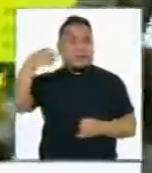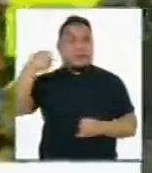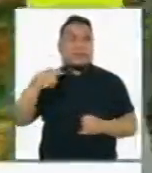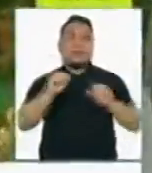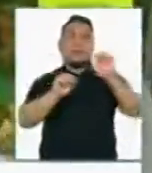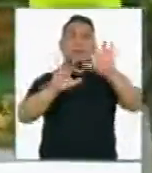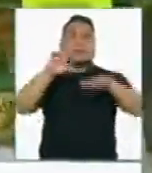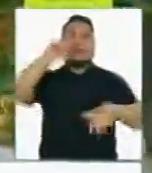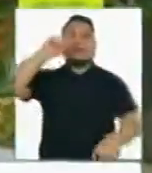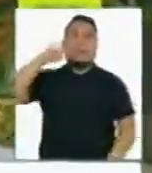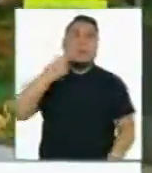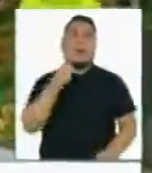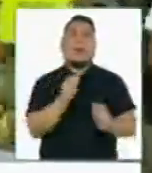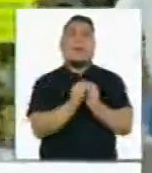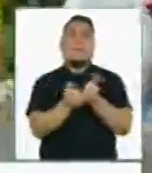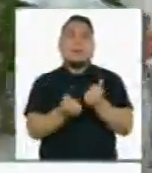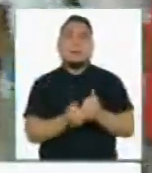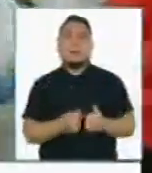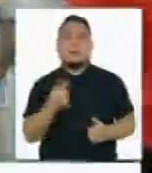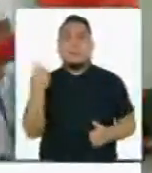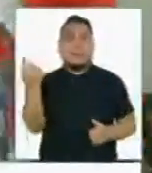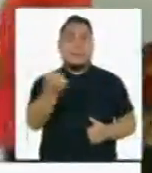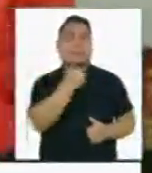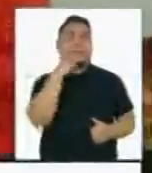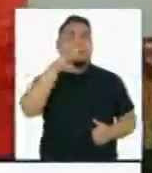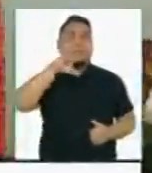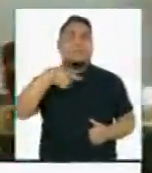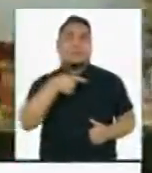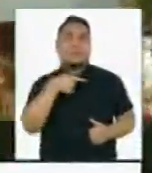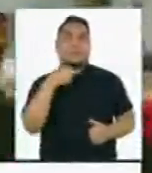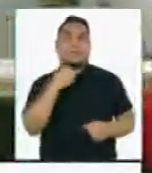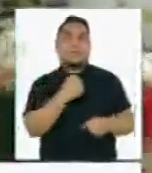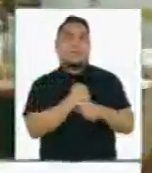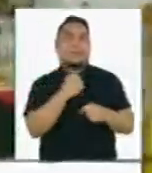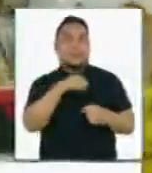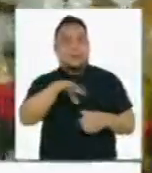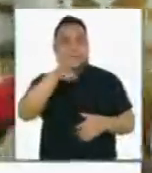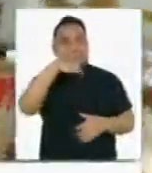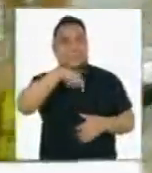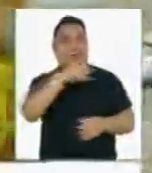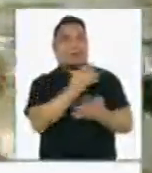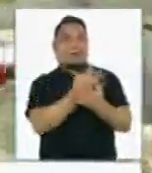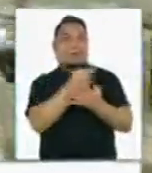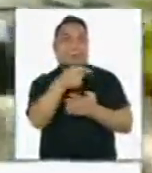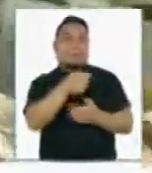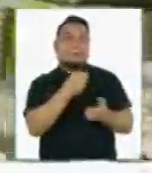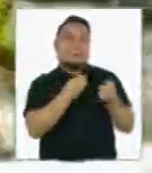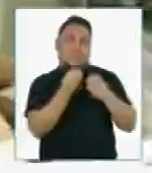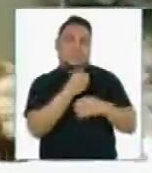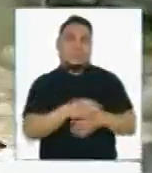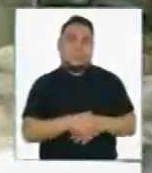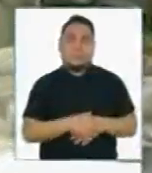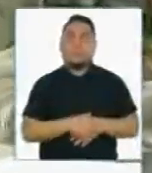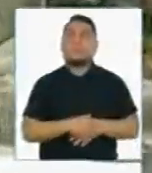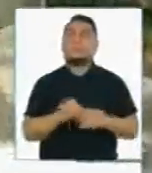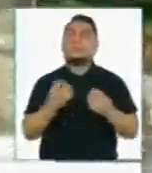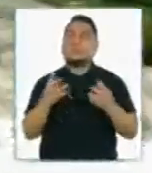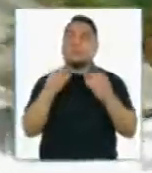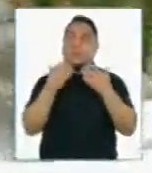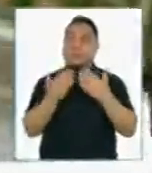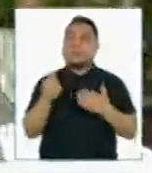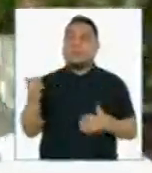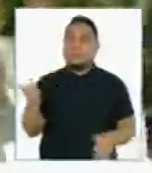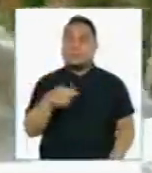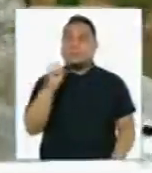15.000 panes para los 5.000 internos que hay acá dentro del establecimiento penitenciario. Felicitaciones, muchas gracias. Si ellos se quieren